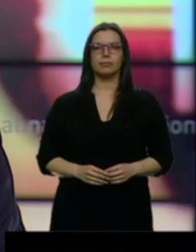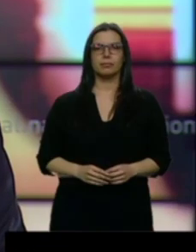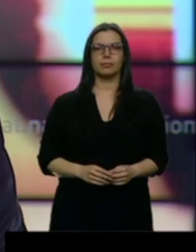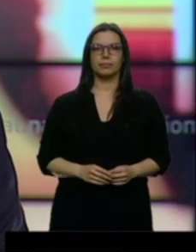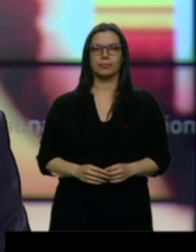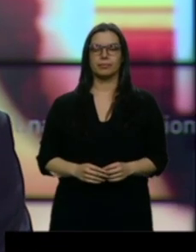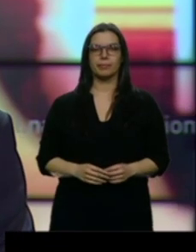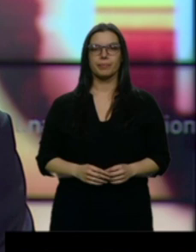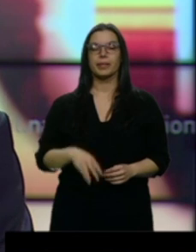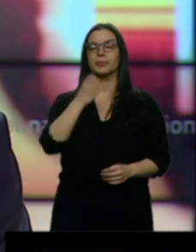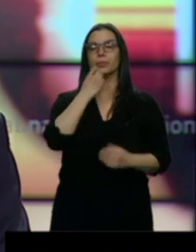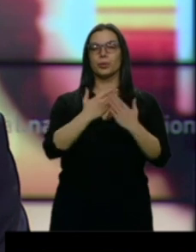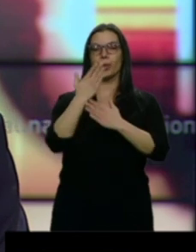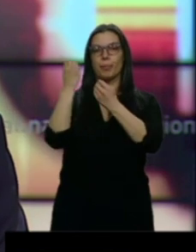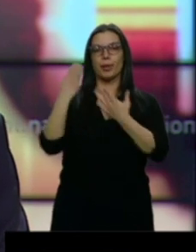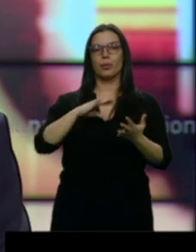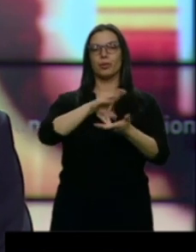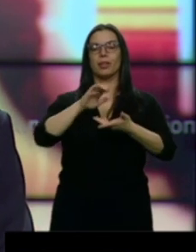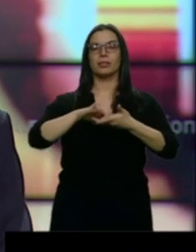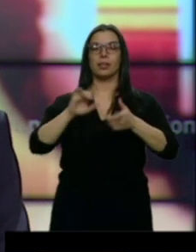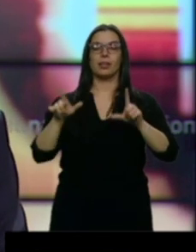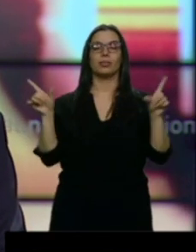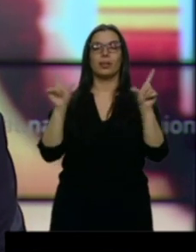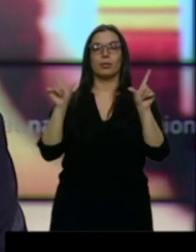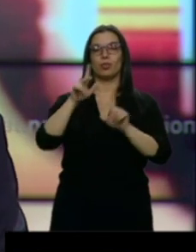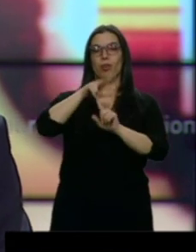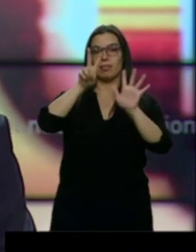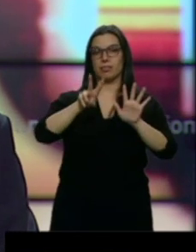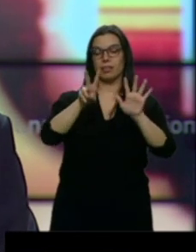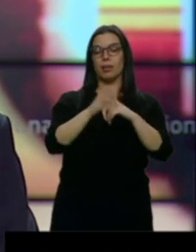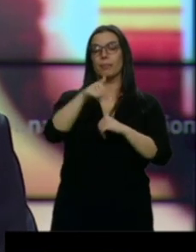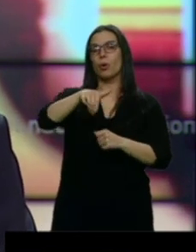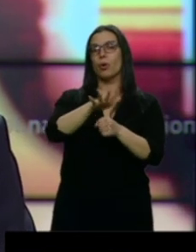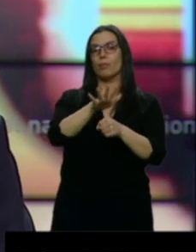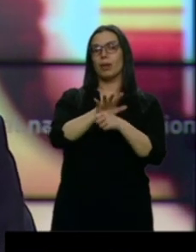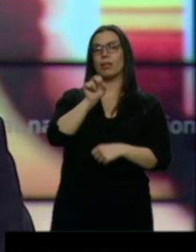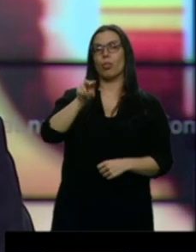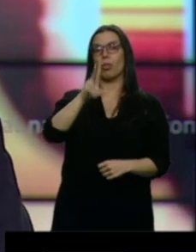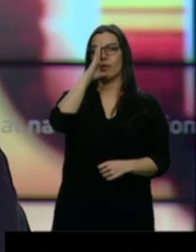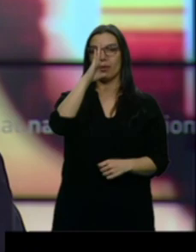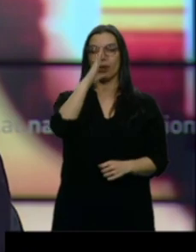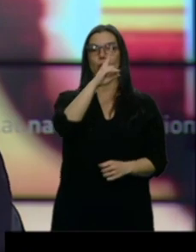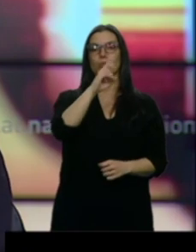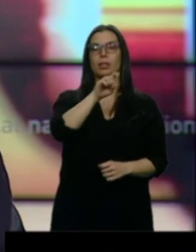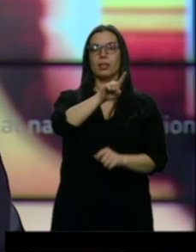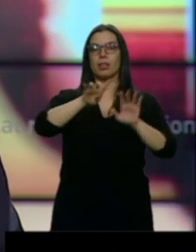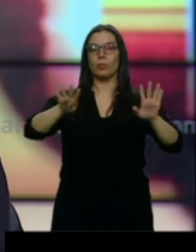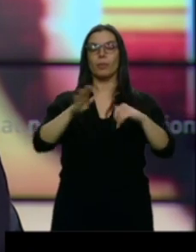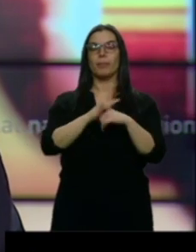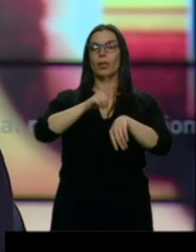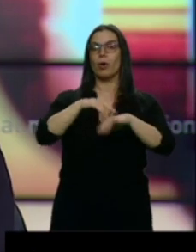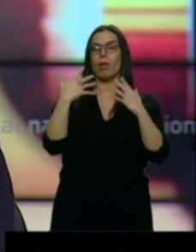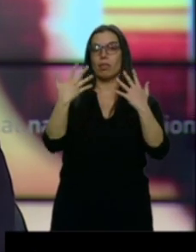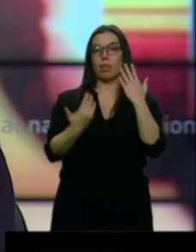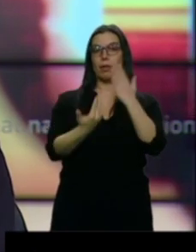Buenos días y bienvenidos a las noticias de las 7 de Castilla y León Televisión. Hoy es martes 12 de febrero de 2019 a las 10 de la mañana comienza el juicio